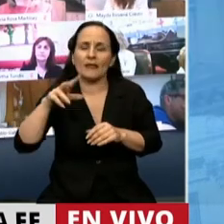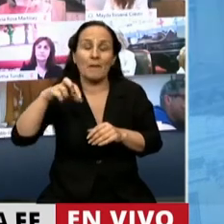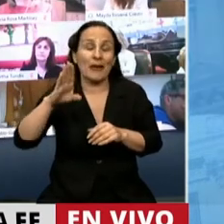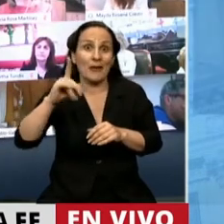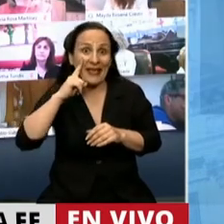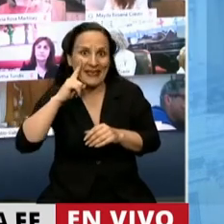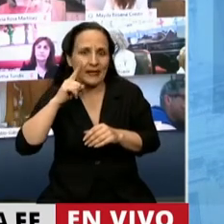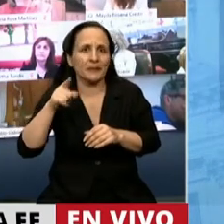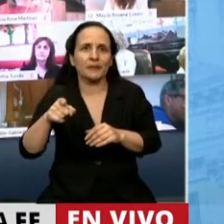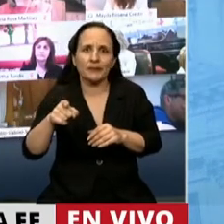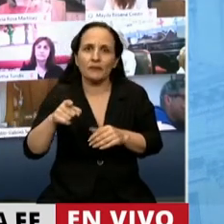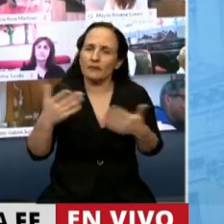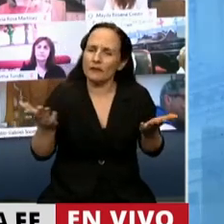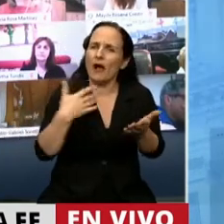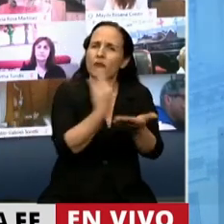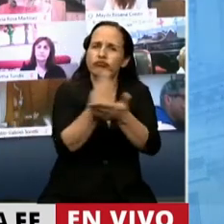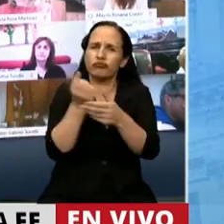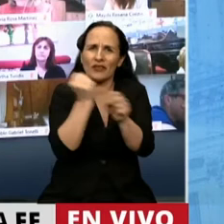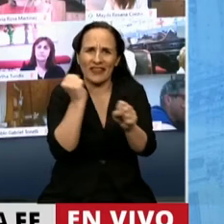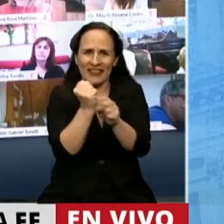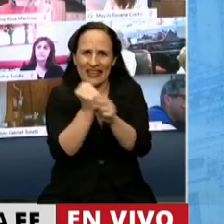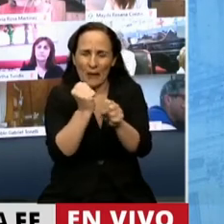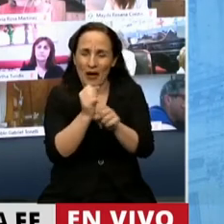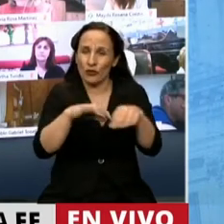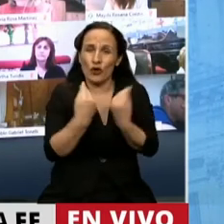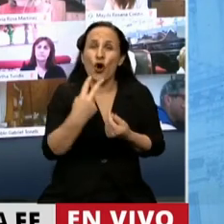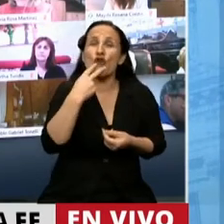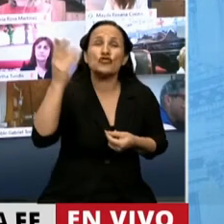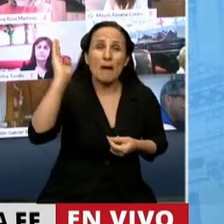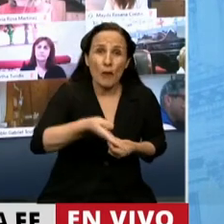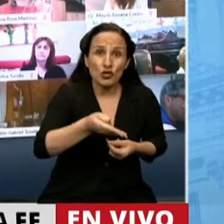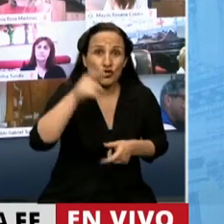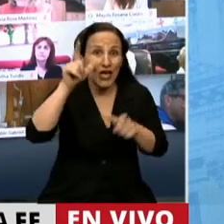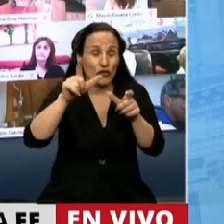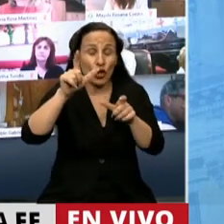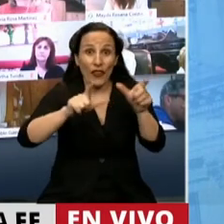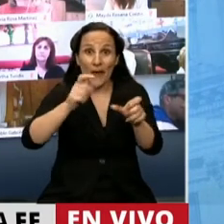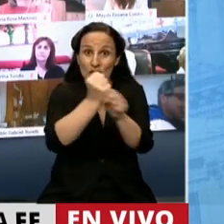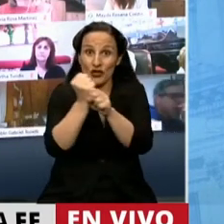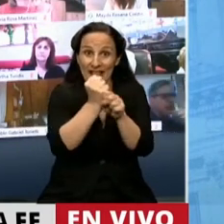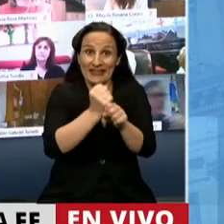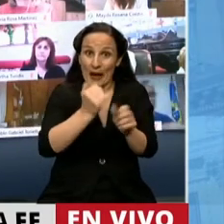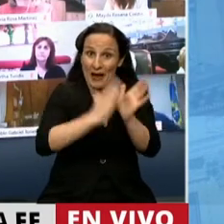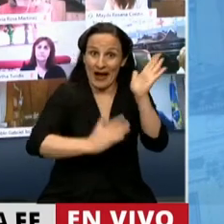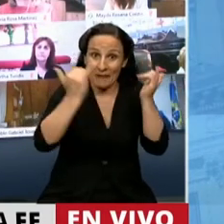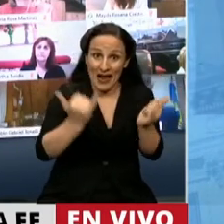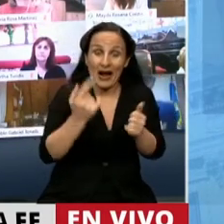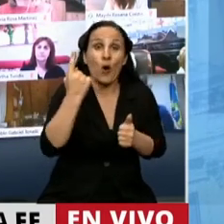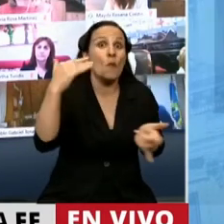en términos de puestos de trabajo, el 11% de la población económica activa, 1